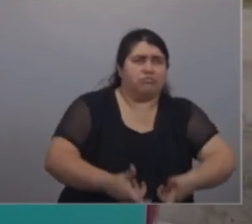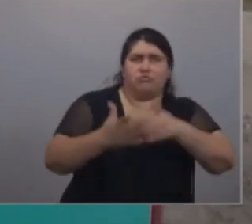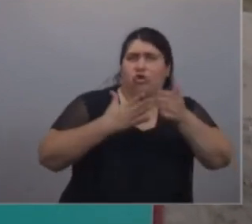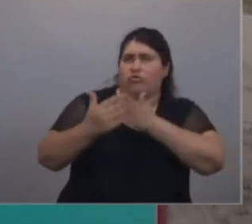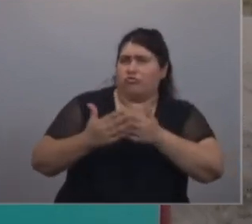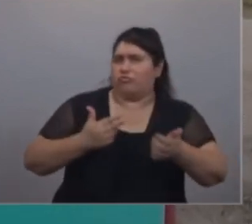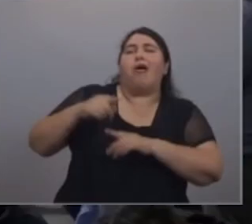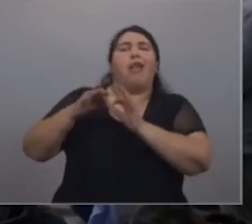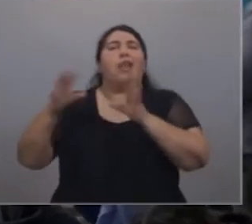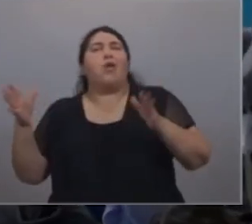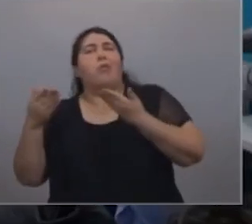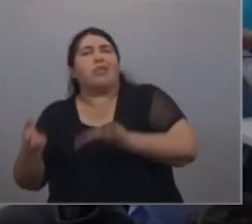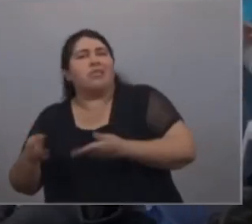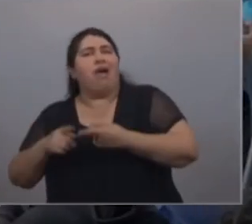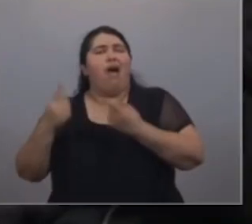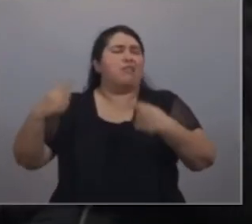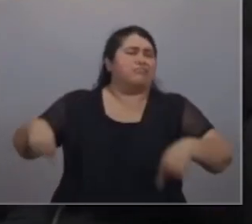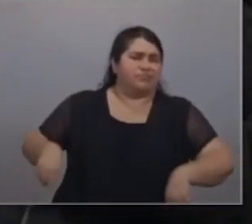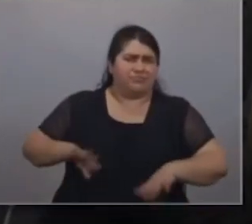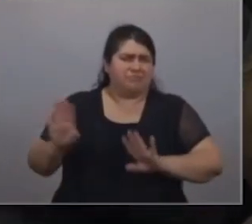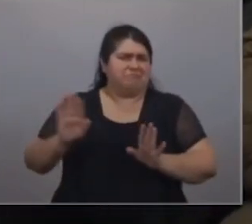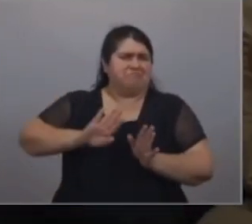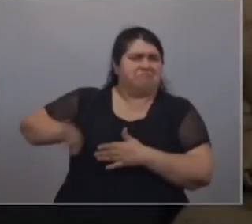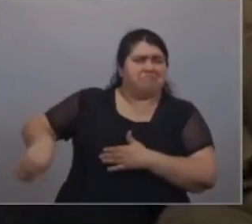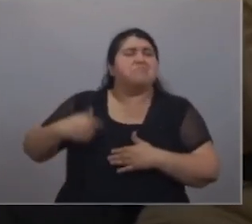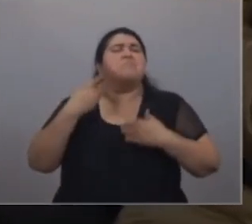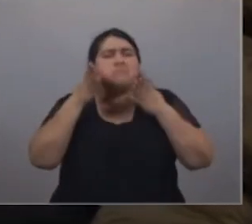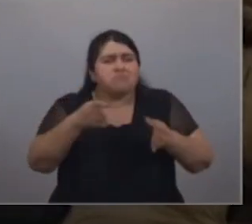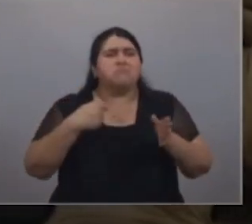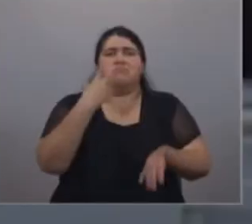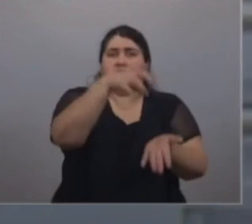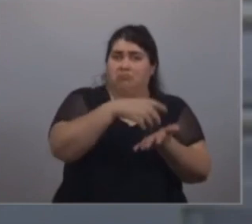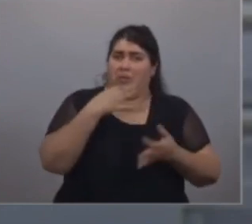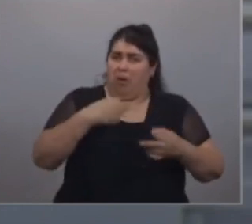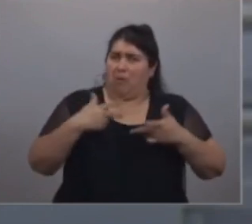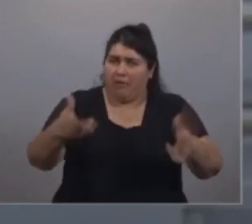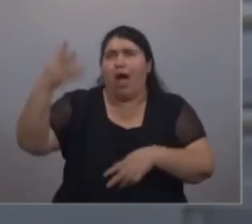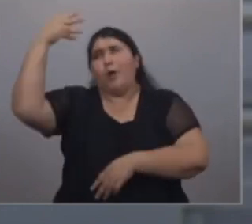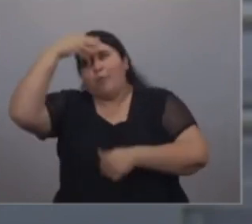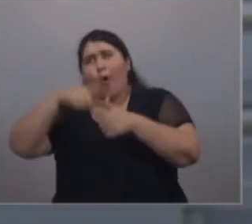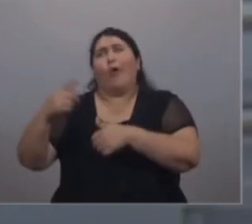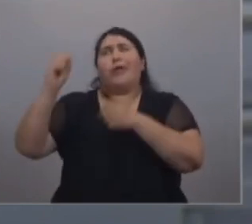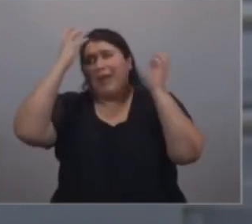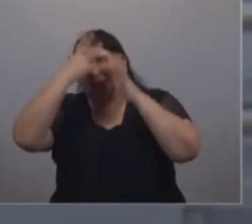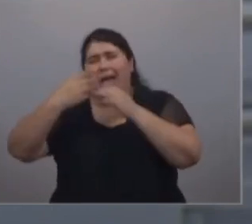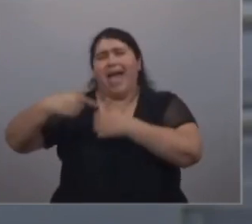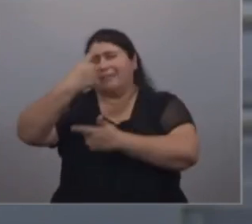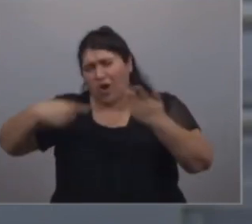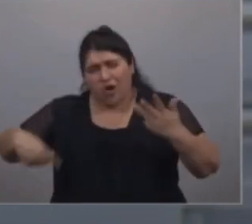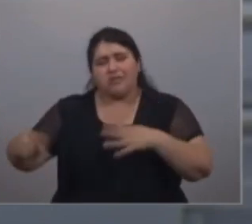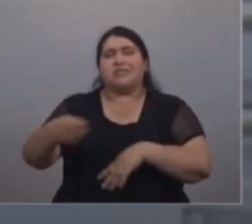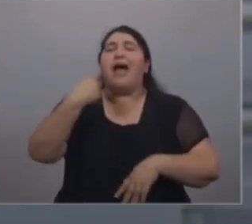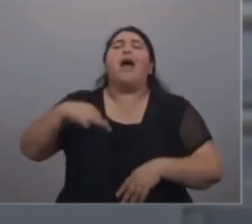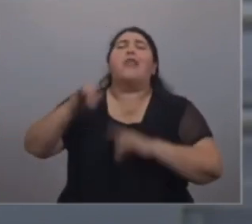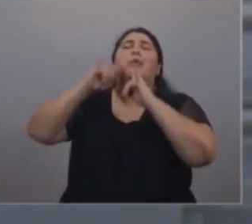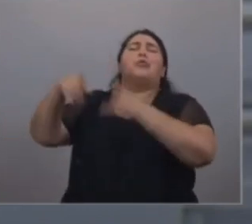libertarios, a contramano de esa derecha, y lo digo, de los Bullrichs, de los Milley, de los que dicen que hay que